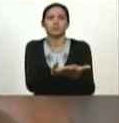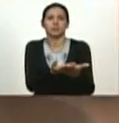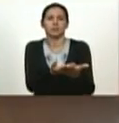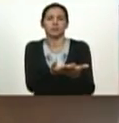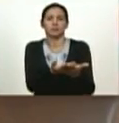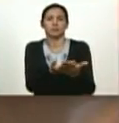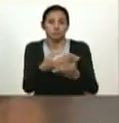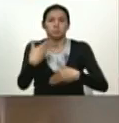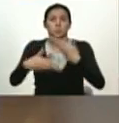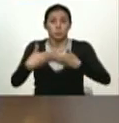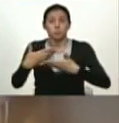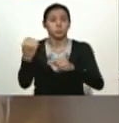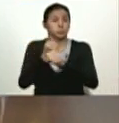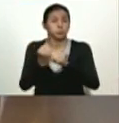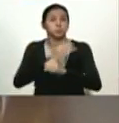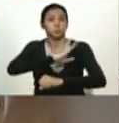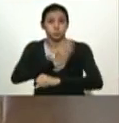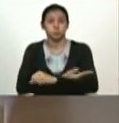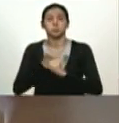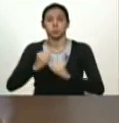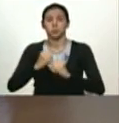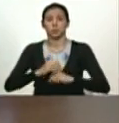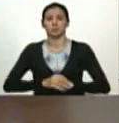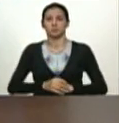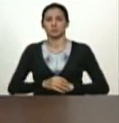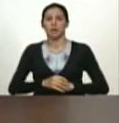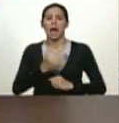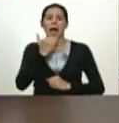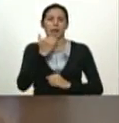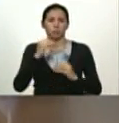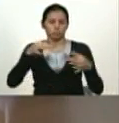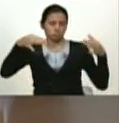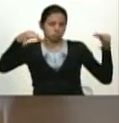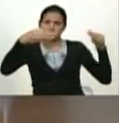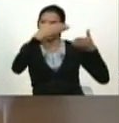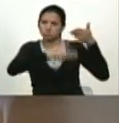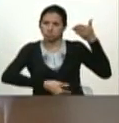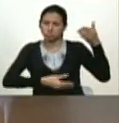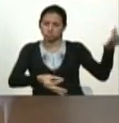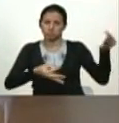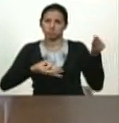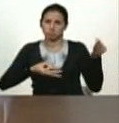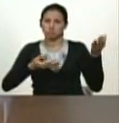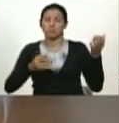avanzado intensamente. Aquí tengo algunos de los documentos priorizados